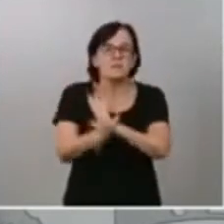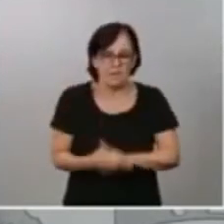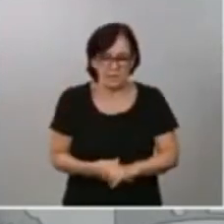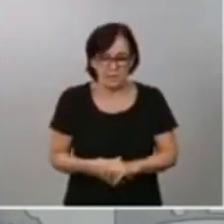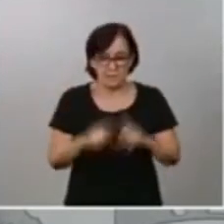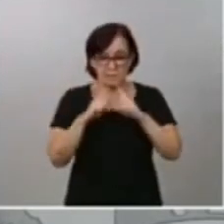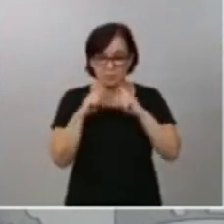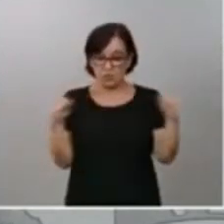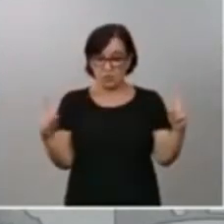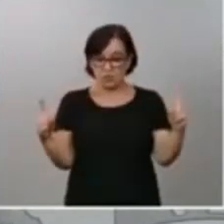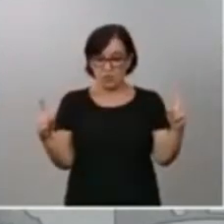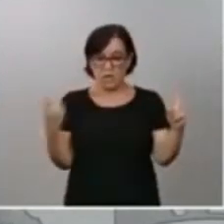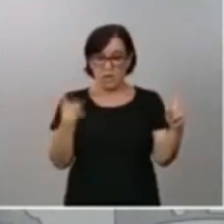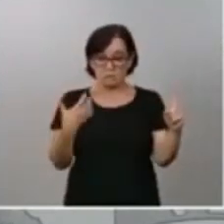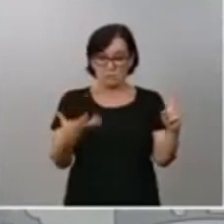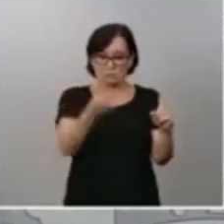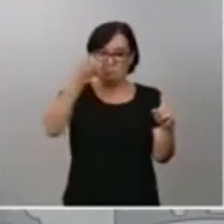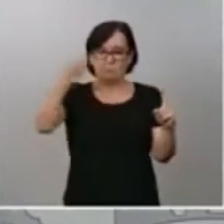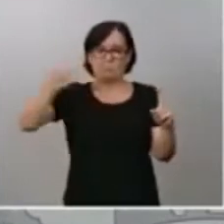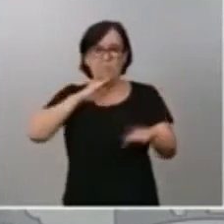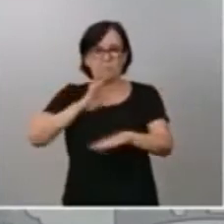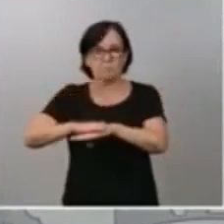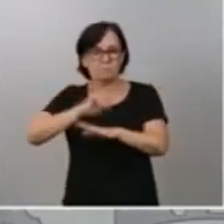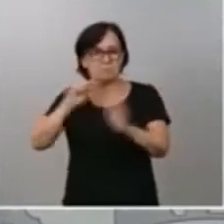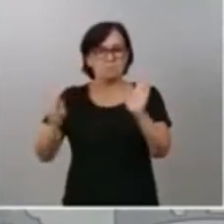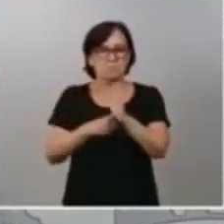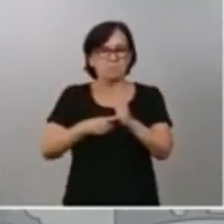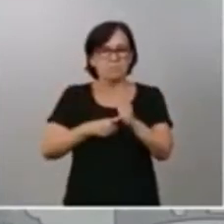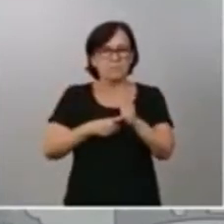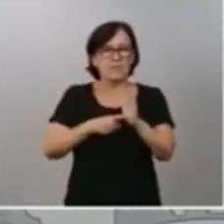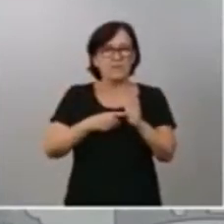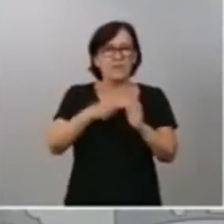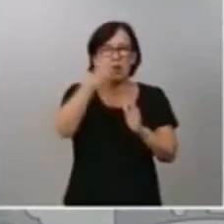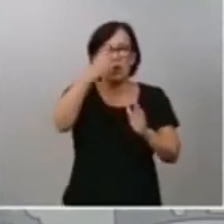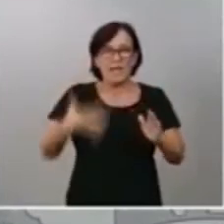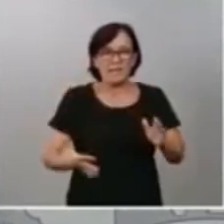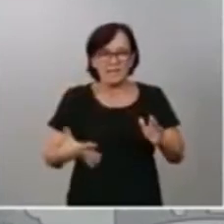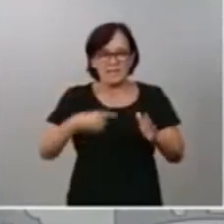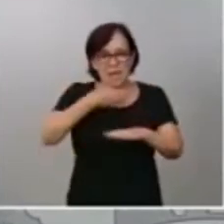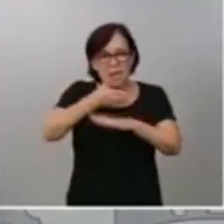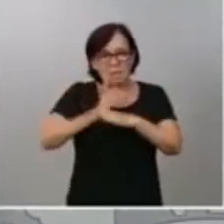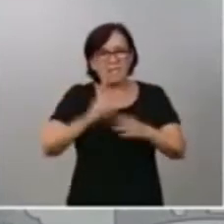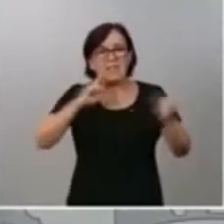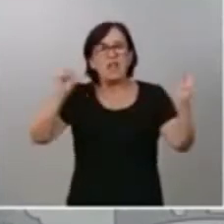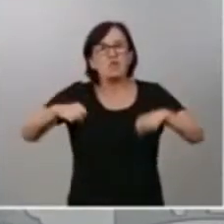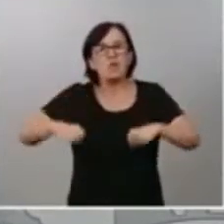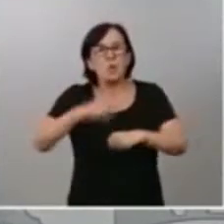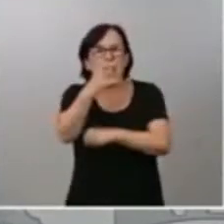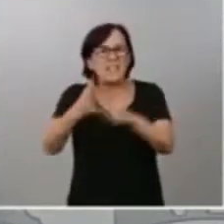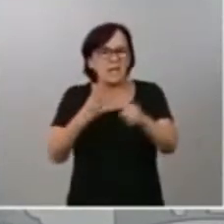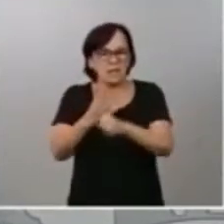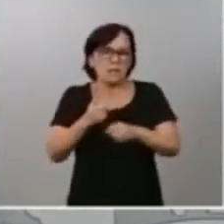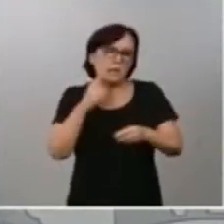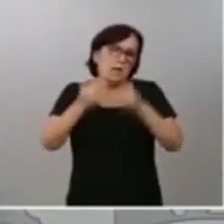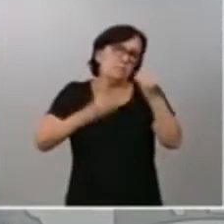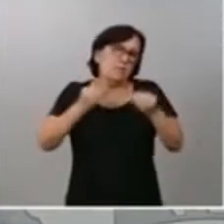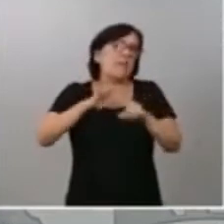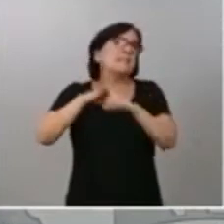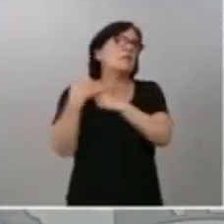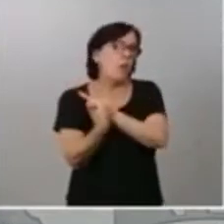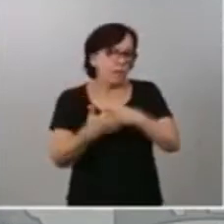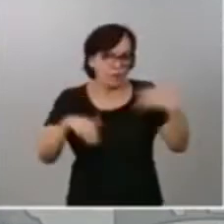conseguido cumplir íntegramente casi una quinta parte de los acuerdos de la legislatura, a pesar de las circunstancias absolutamente